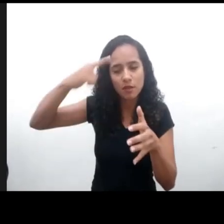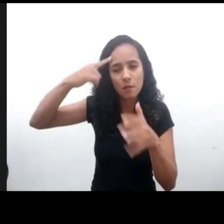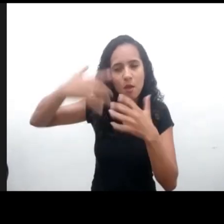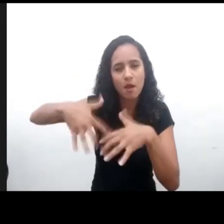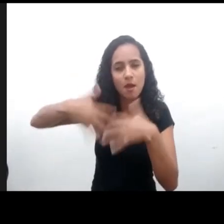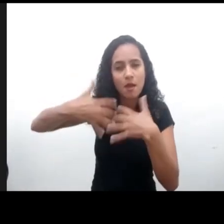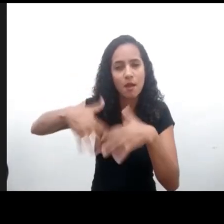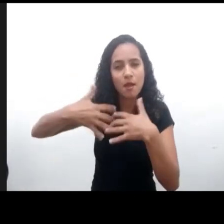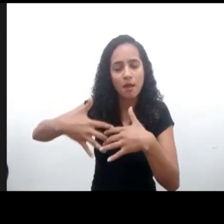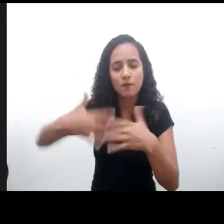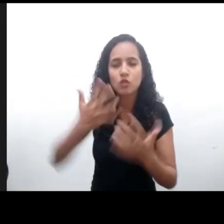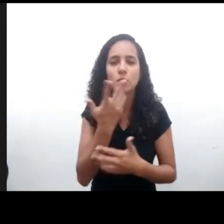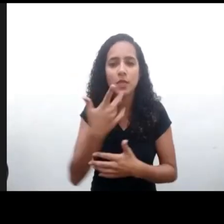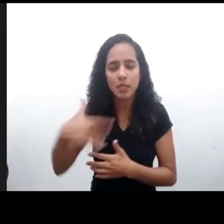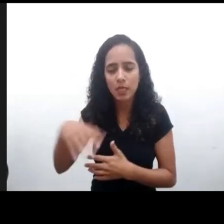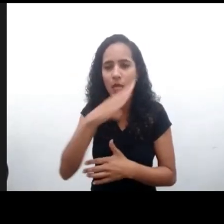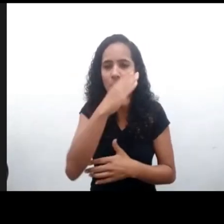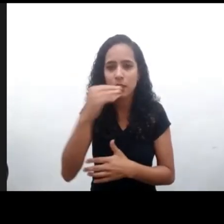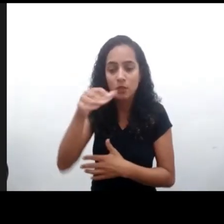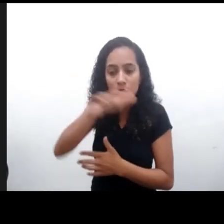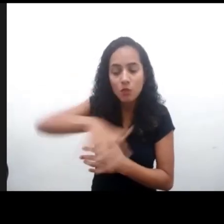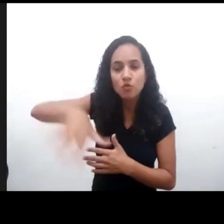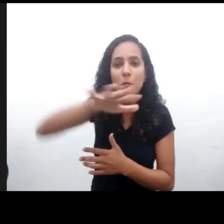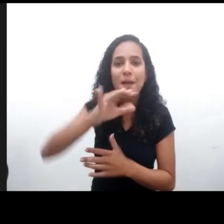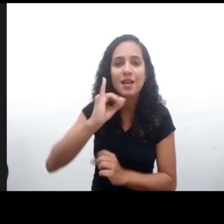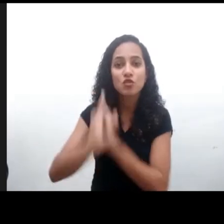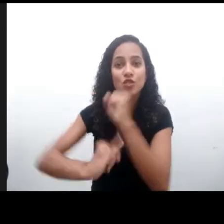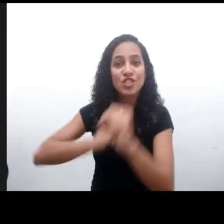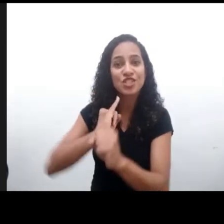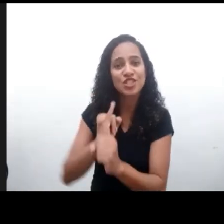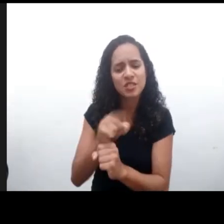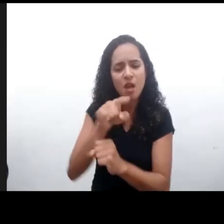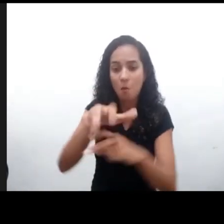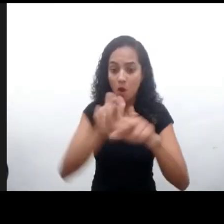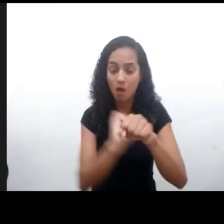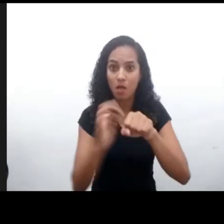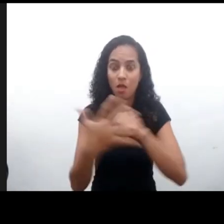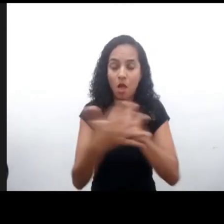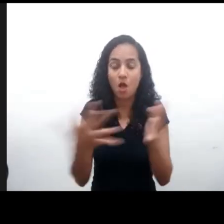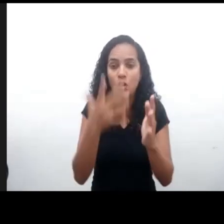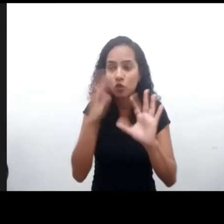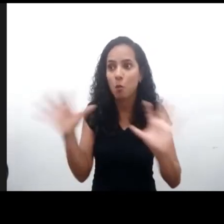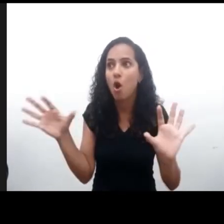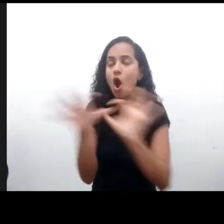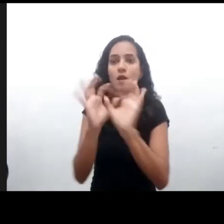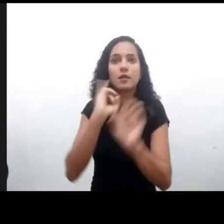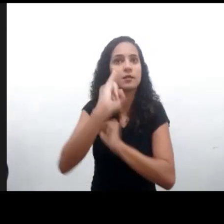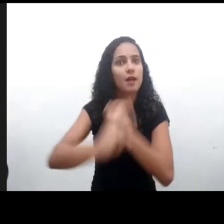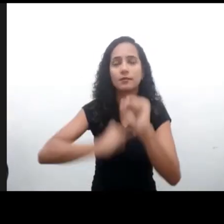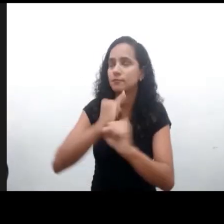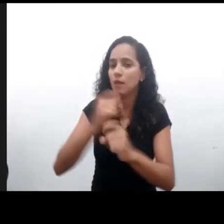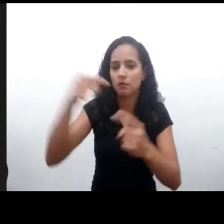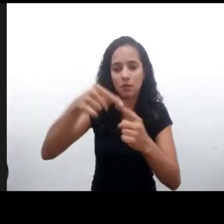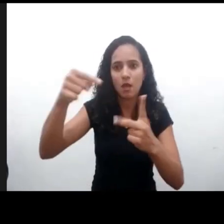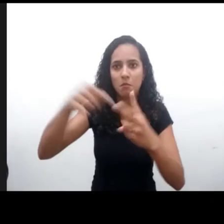pandemia, estamos mucho más conectados en este espacio. Y con ello, pensar en tres factores. Primero, el derecho a la no discriminación, tomando en cuenta que